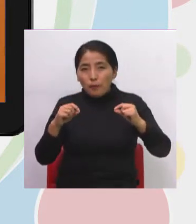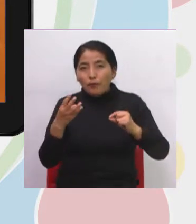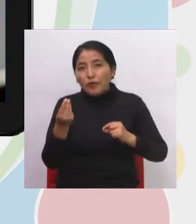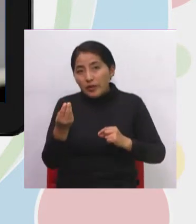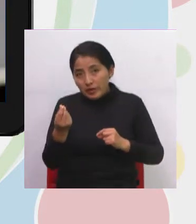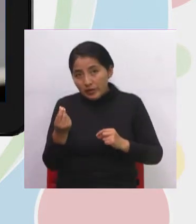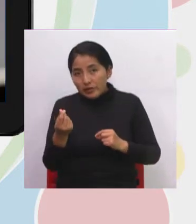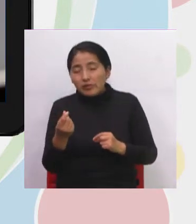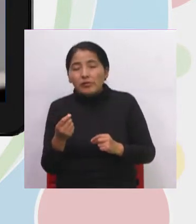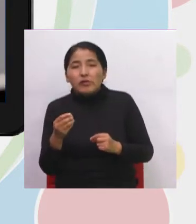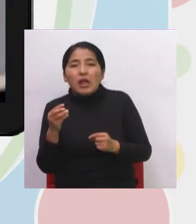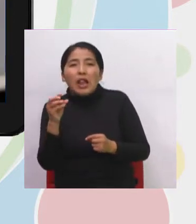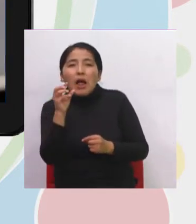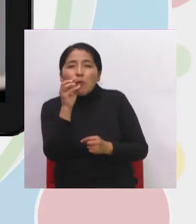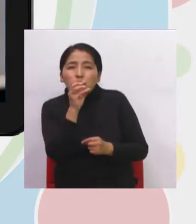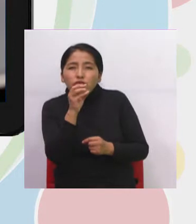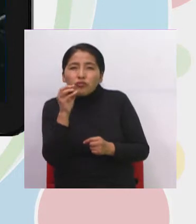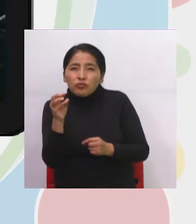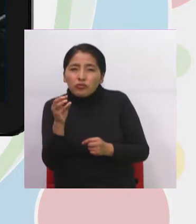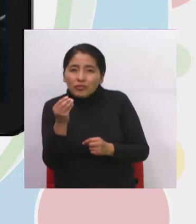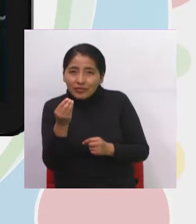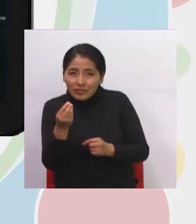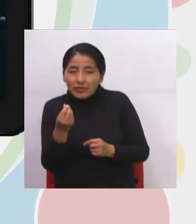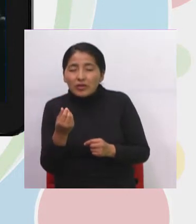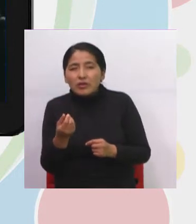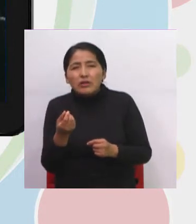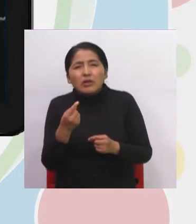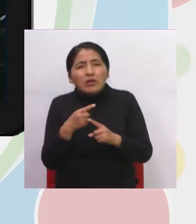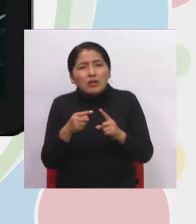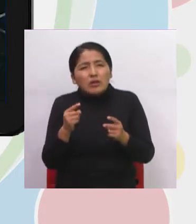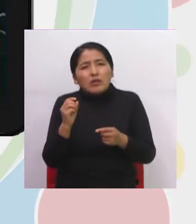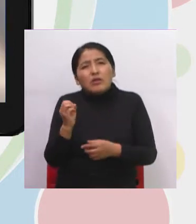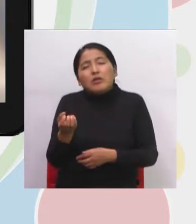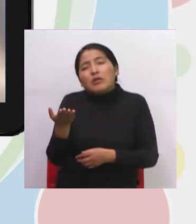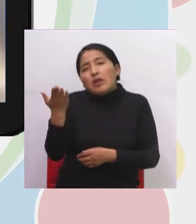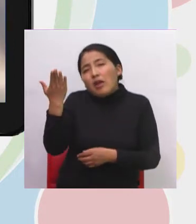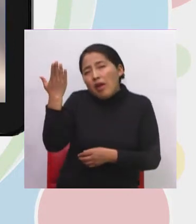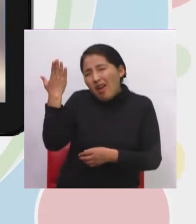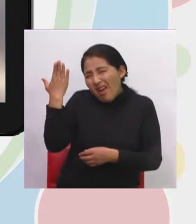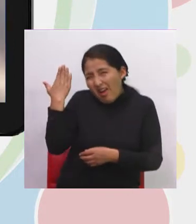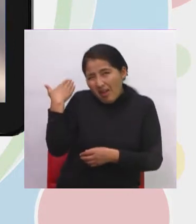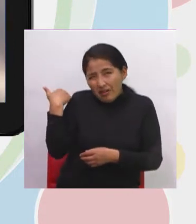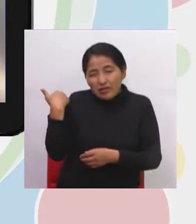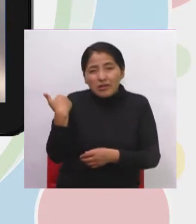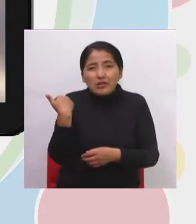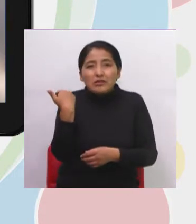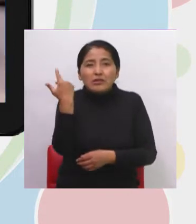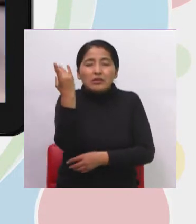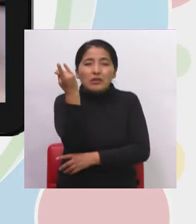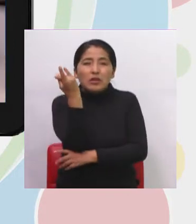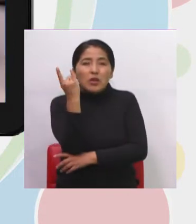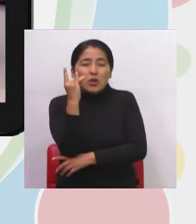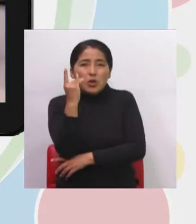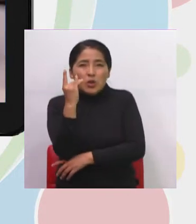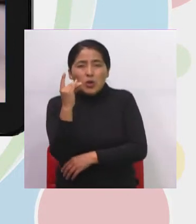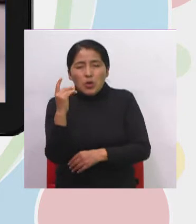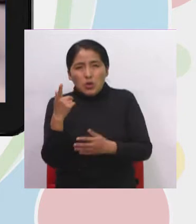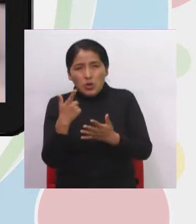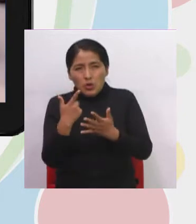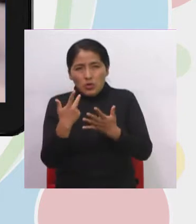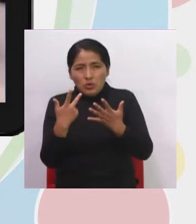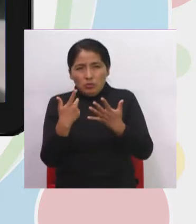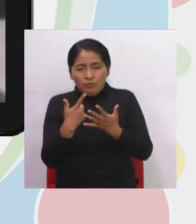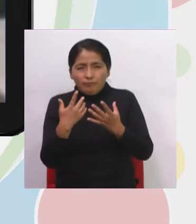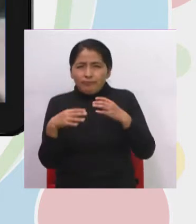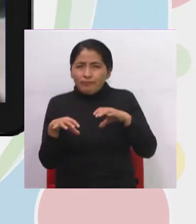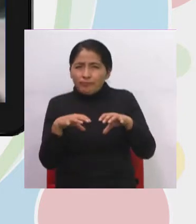que antes, en los años, muchos años hacia atrás, lo que hacían en